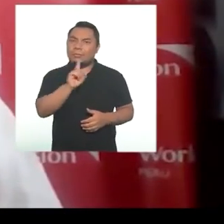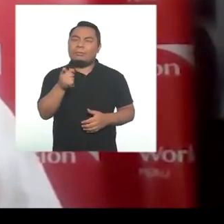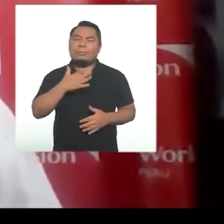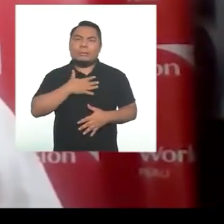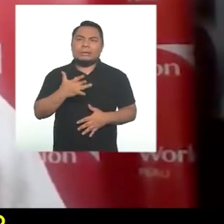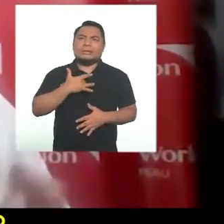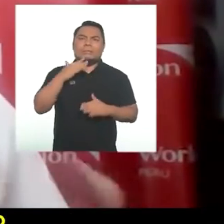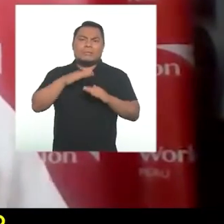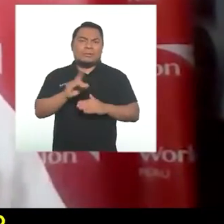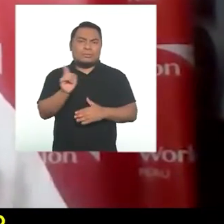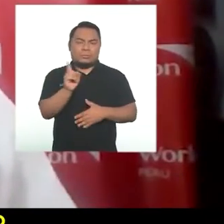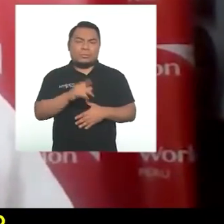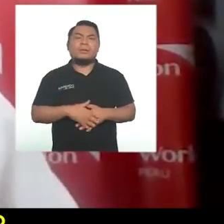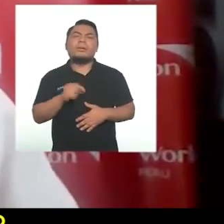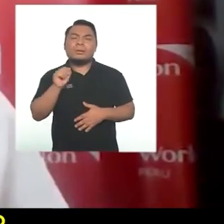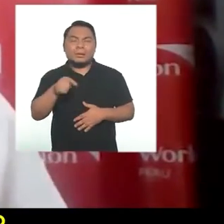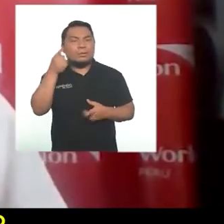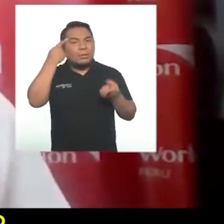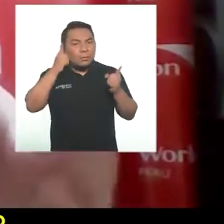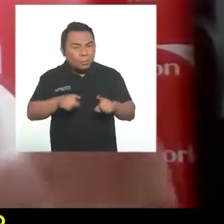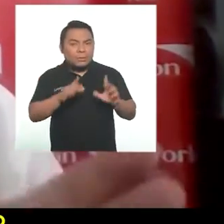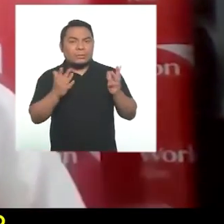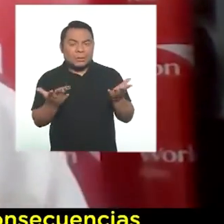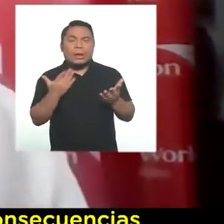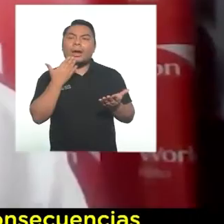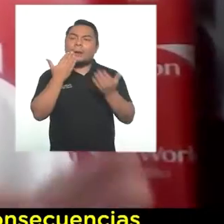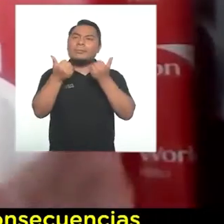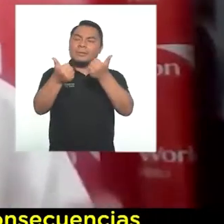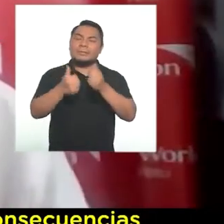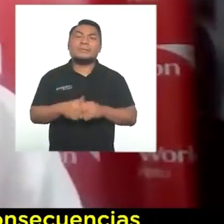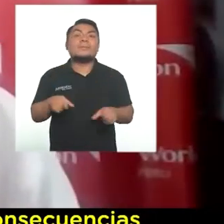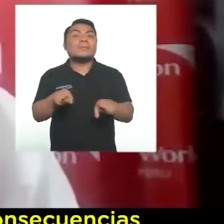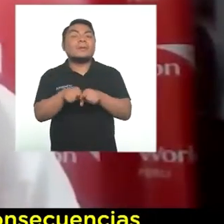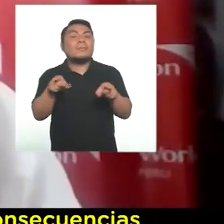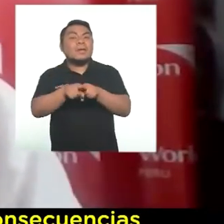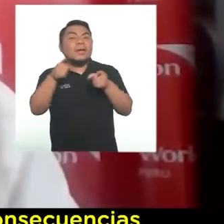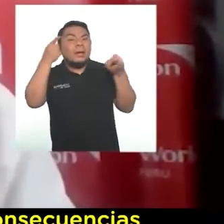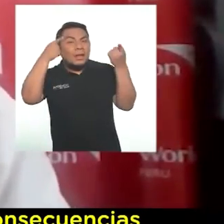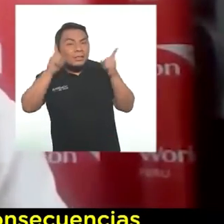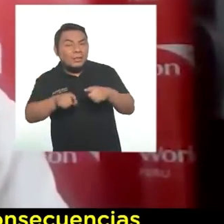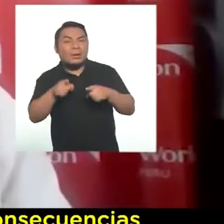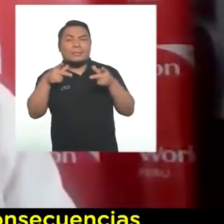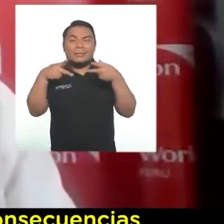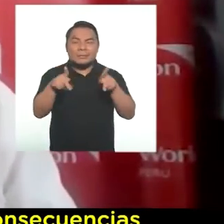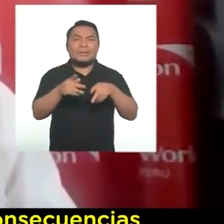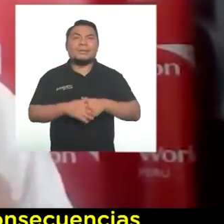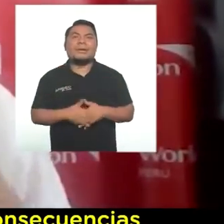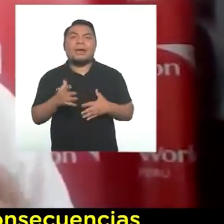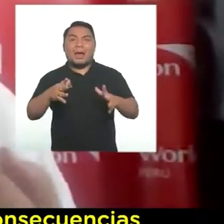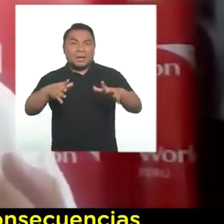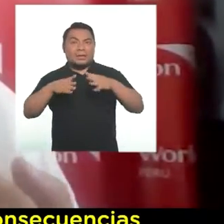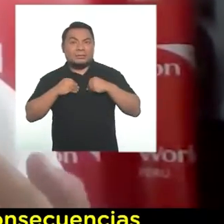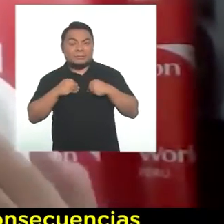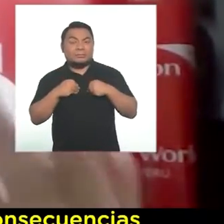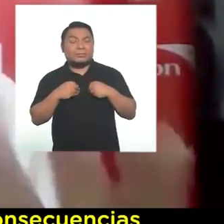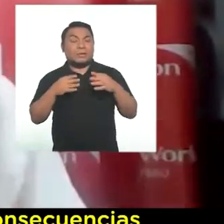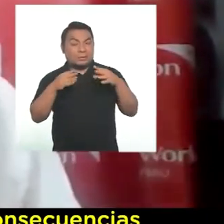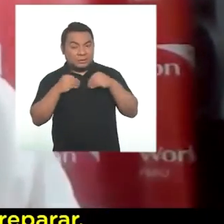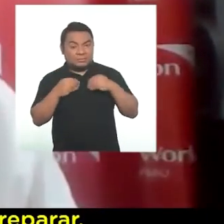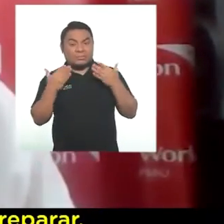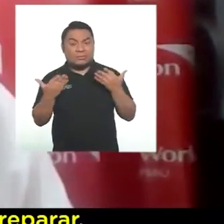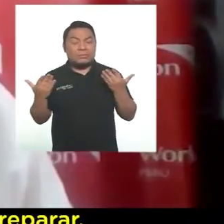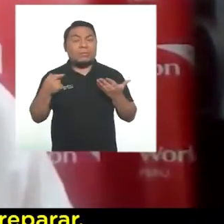nuestros hijos. Y pongamos ese tipo de acuerdos. Pero también acuerdos que nos permitan asumir las